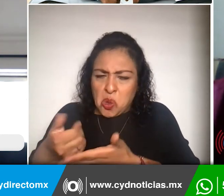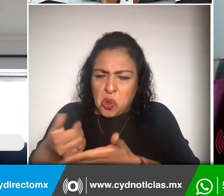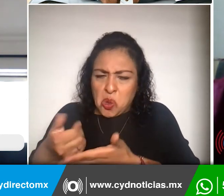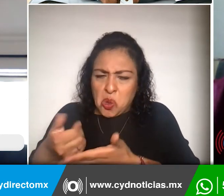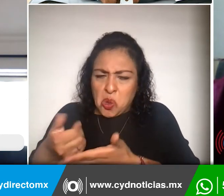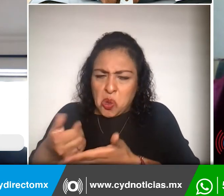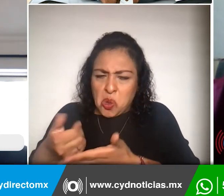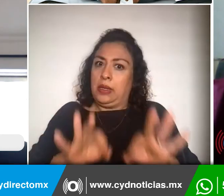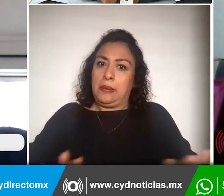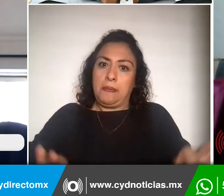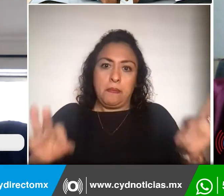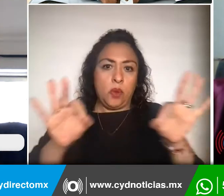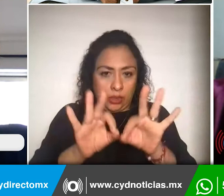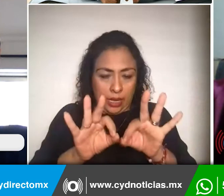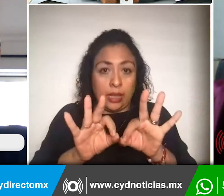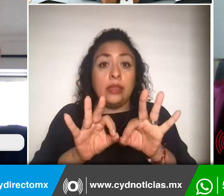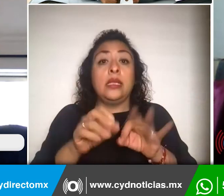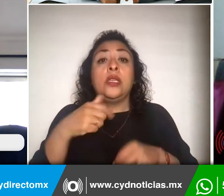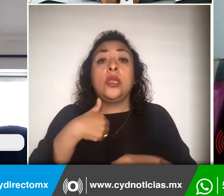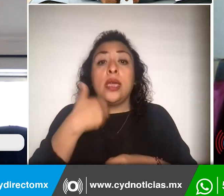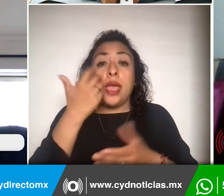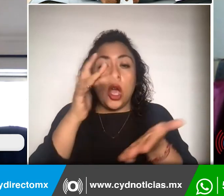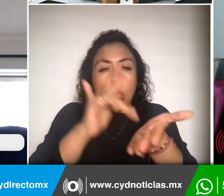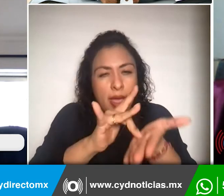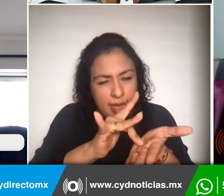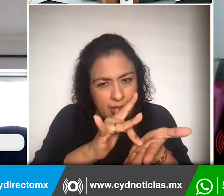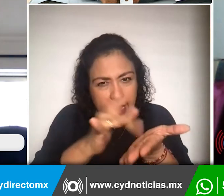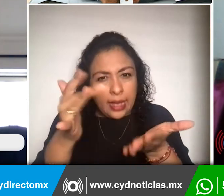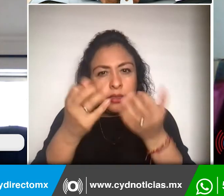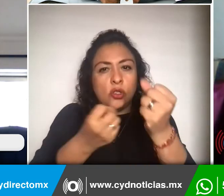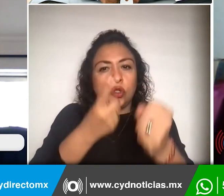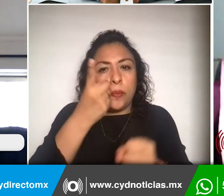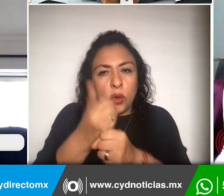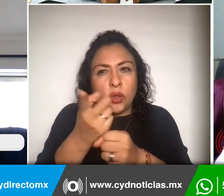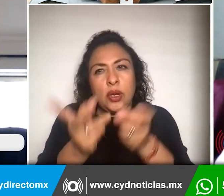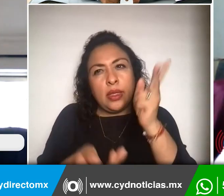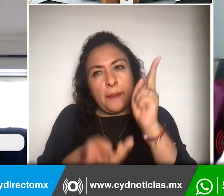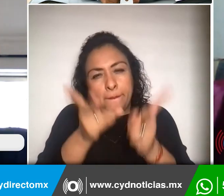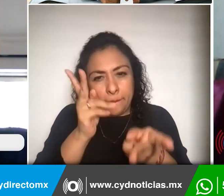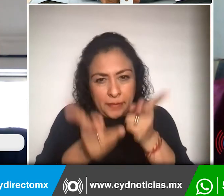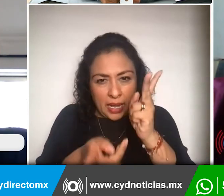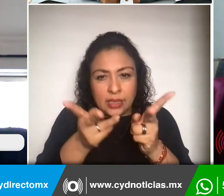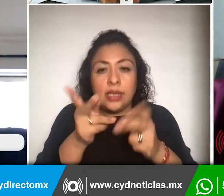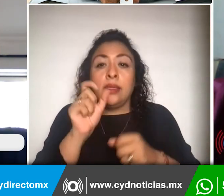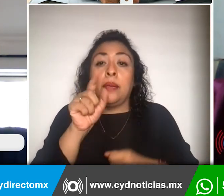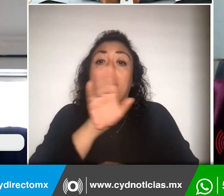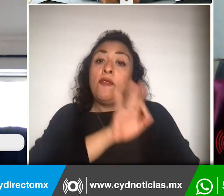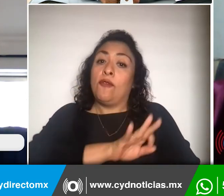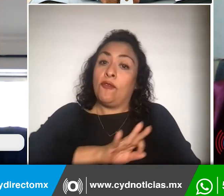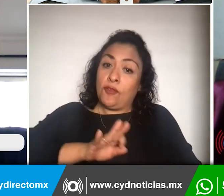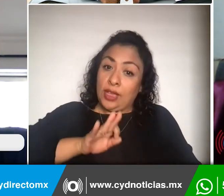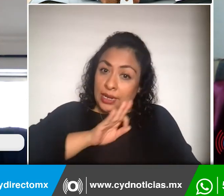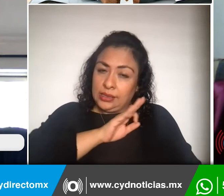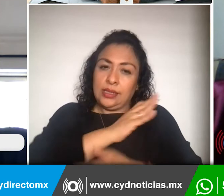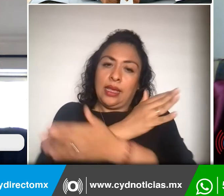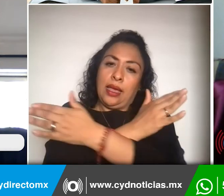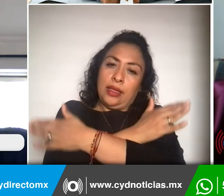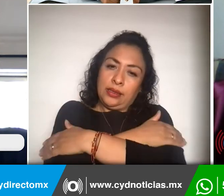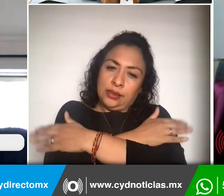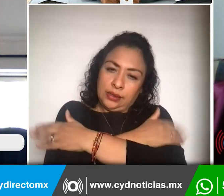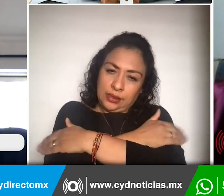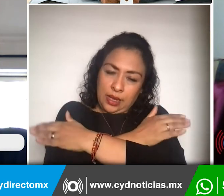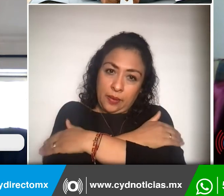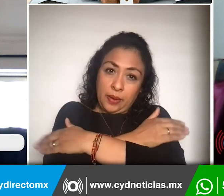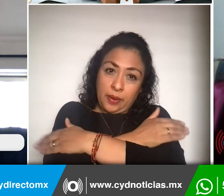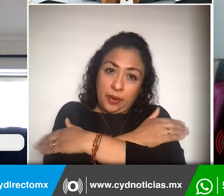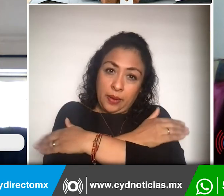yo, además de agradecerles la oportunidad de conversar, felicitarlos, mandarles un abrazo, y yo espero que esta